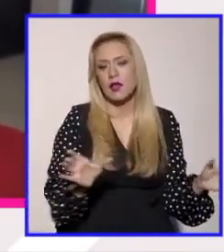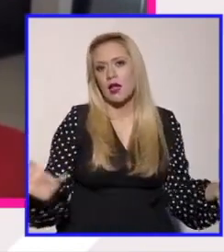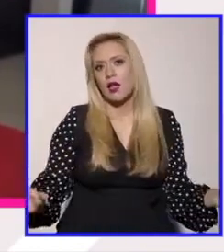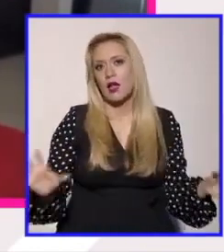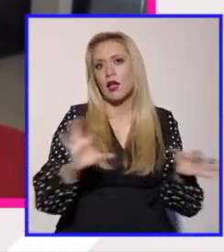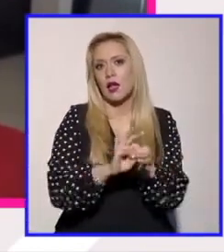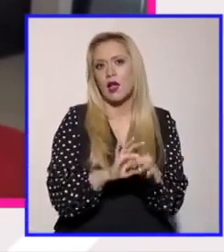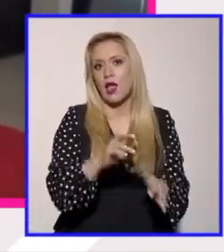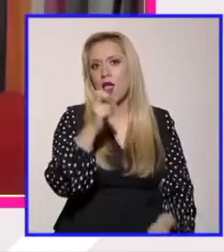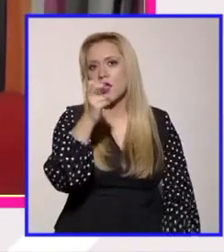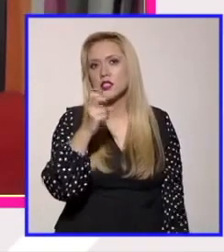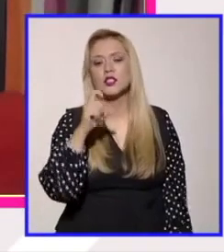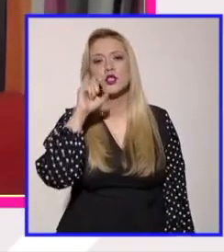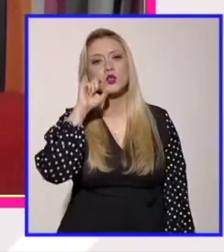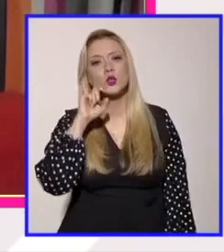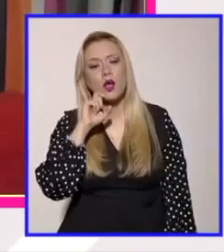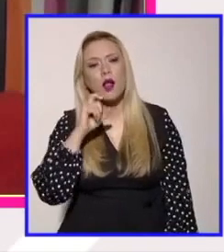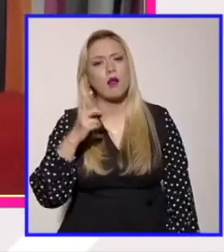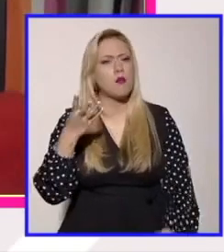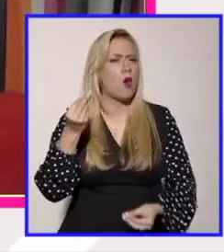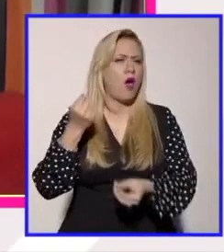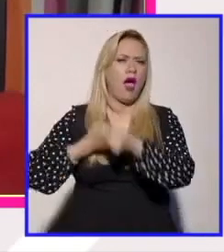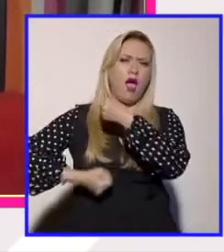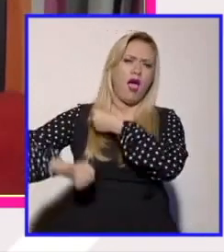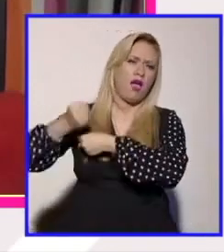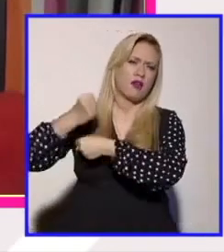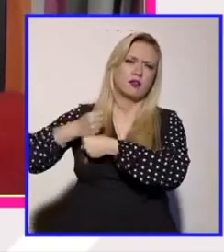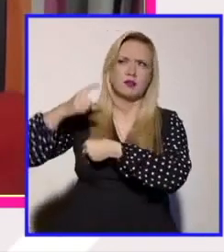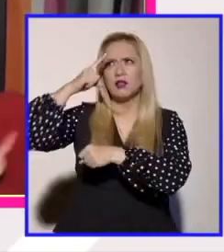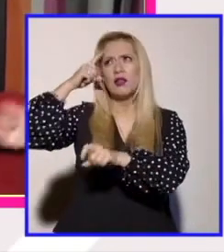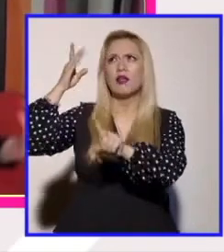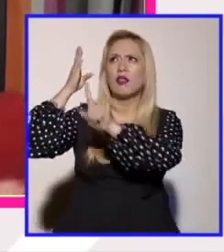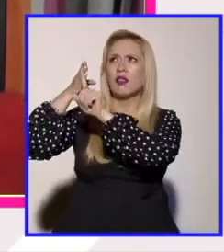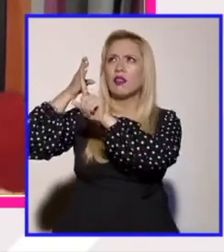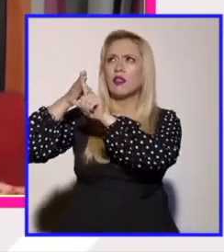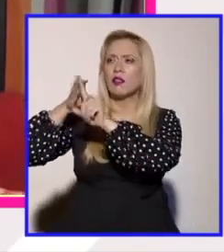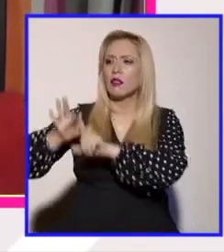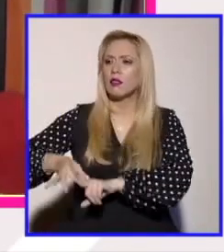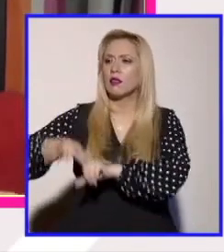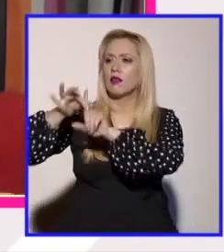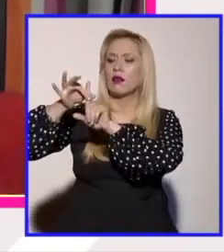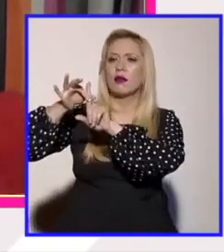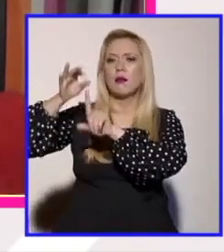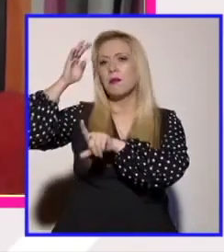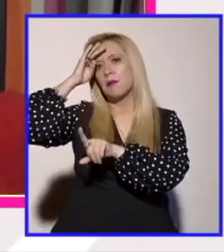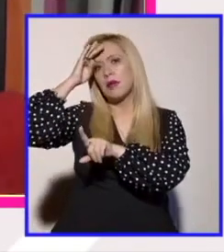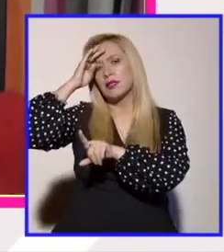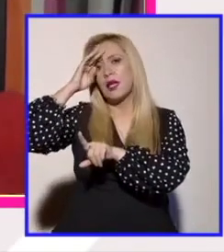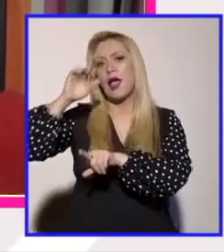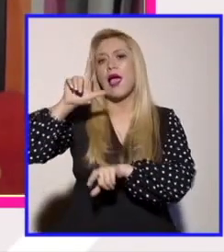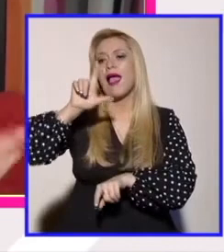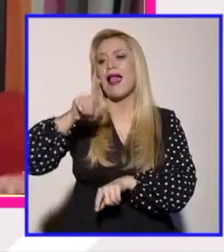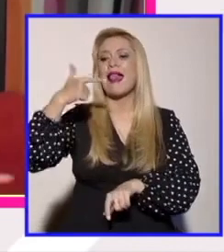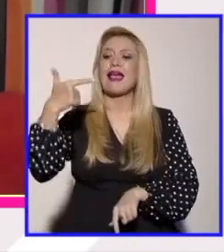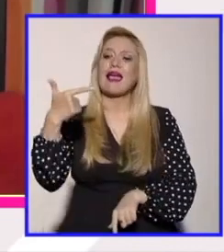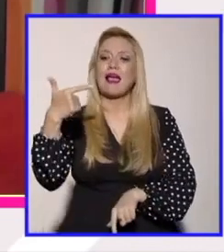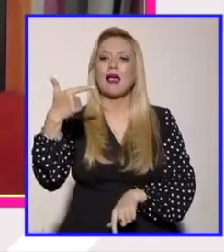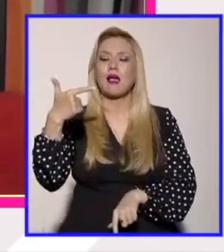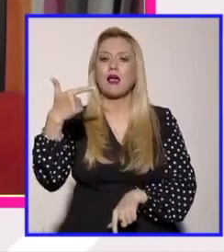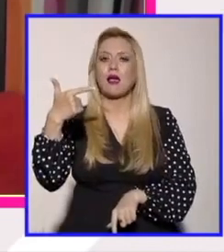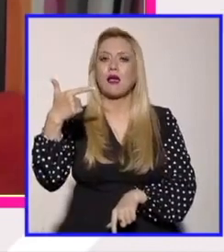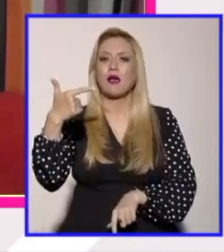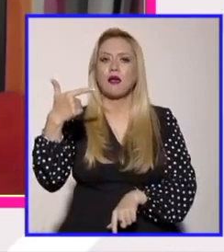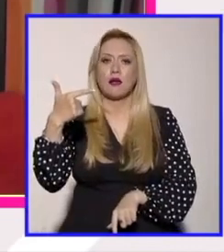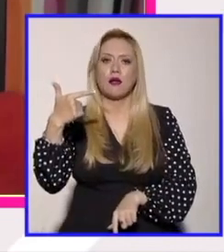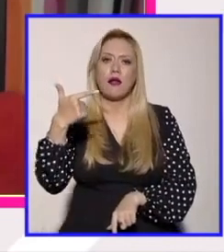identitario o lo sexual hace muchos años así como comenzó a aparecer originalmente antes hablaba de un LG o bueno este espacio que